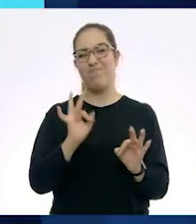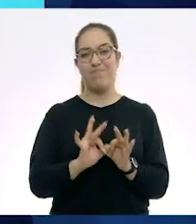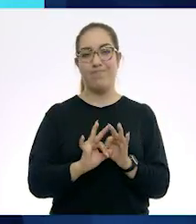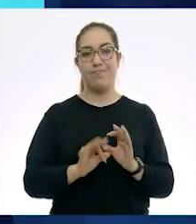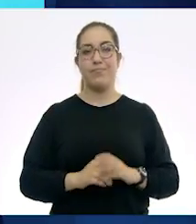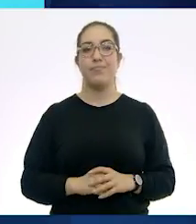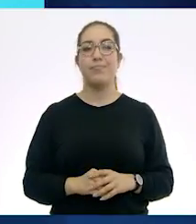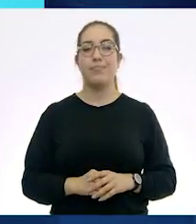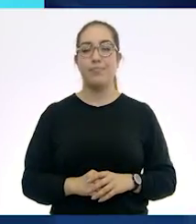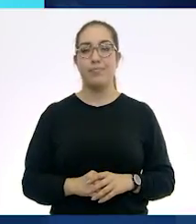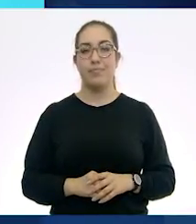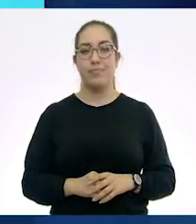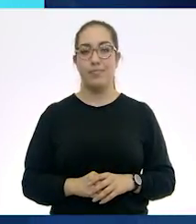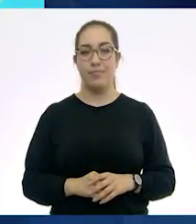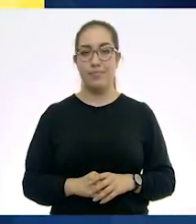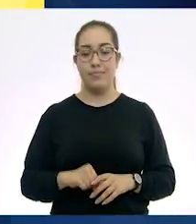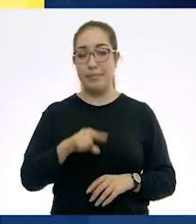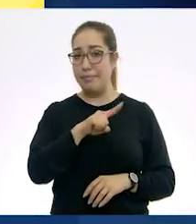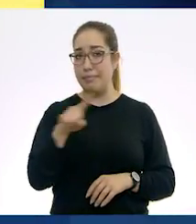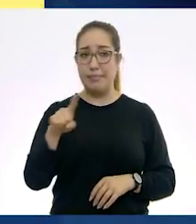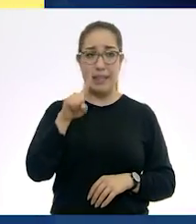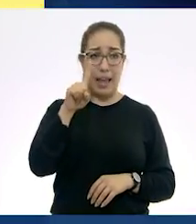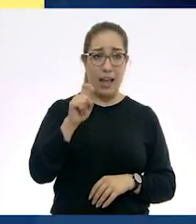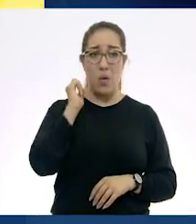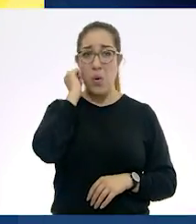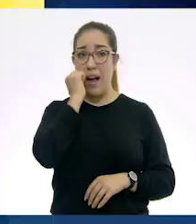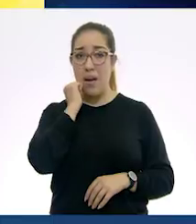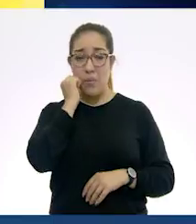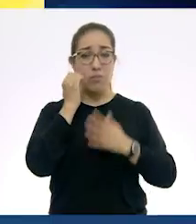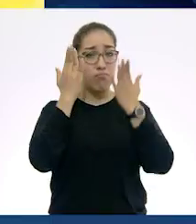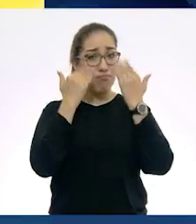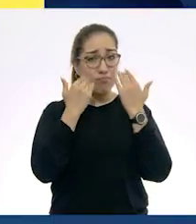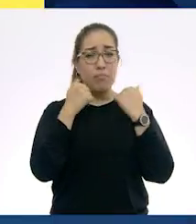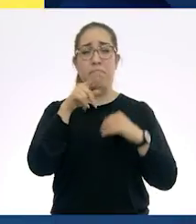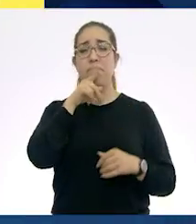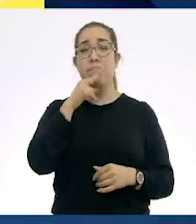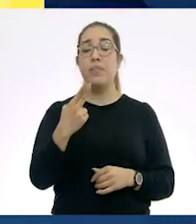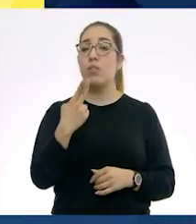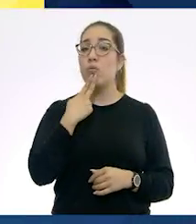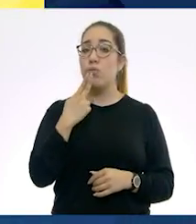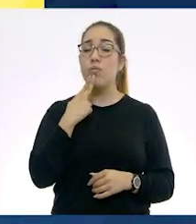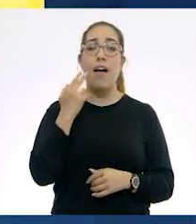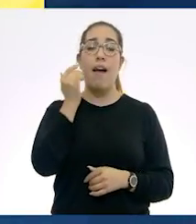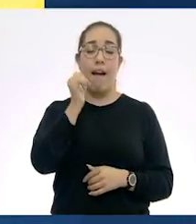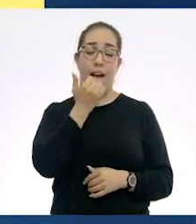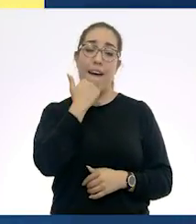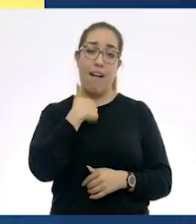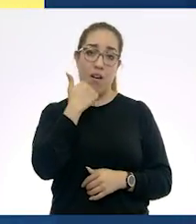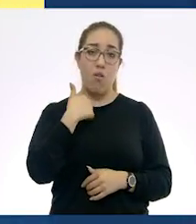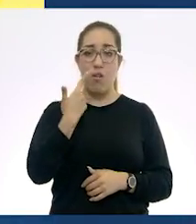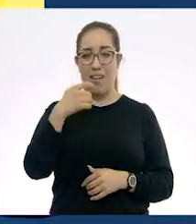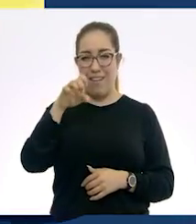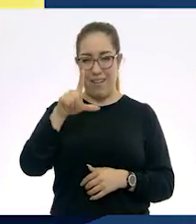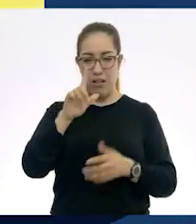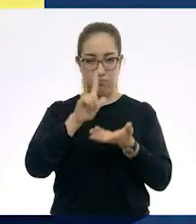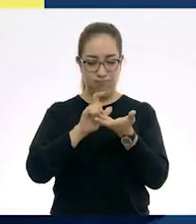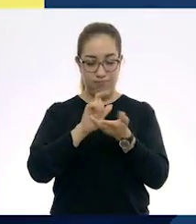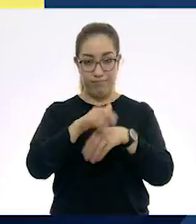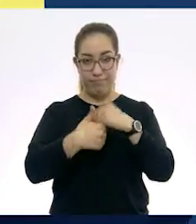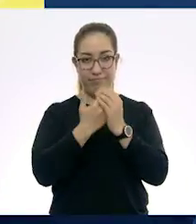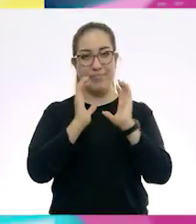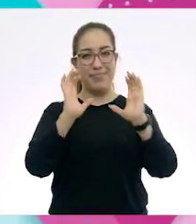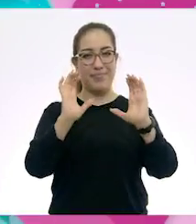limpias. Si no tienes agua y jabón, usa desinfectantes a base de alcohol. ¡Cuídate!